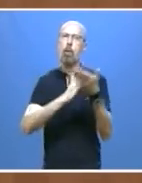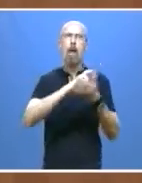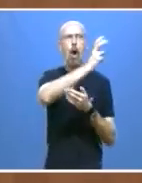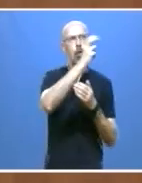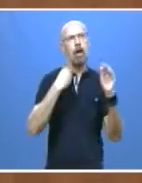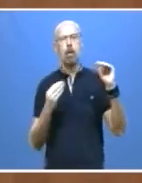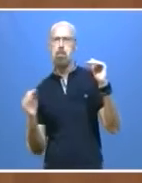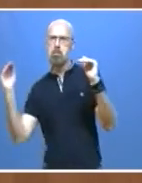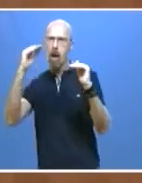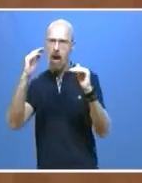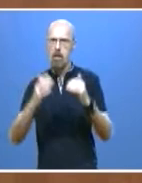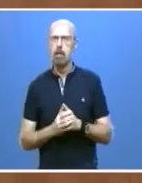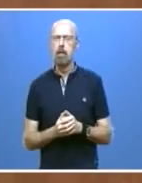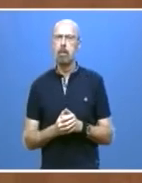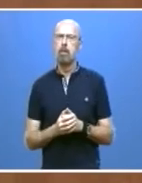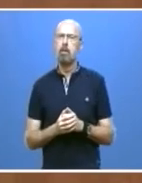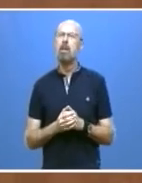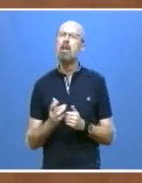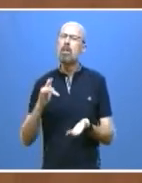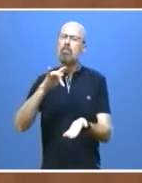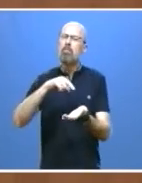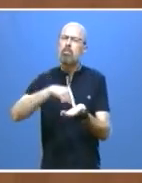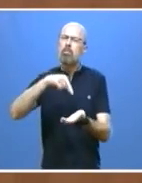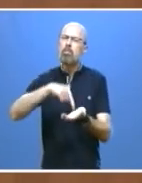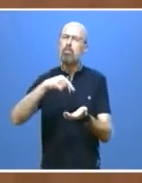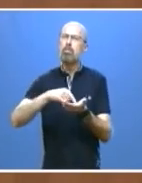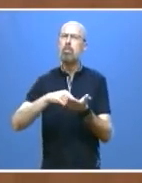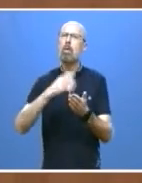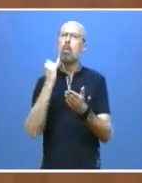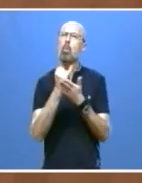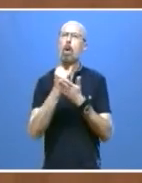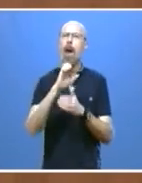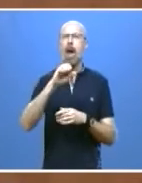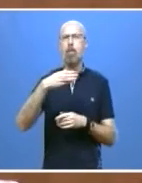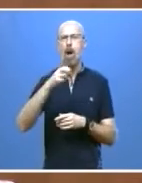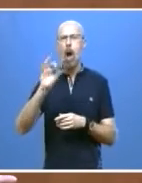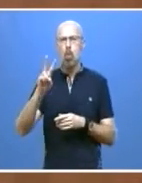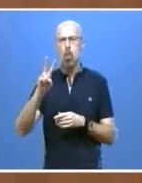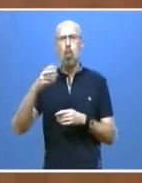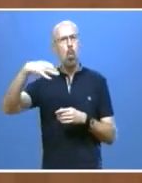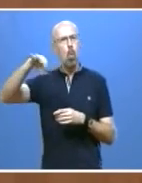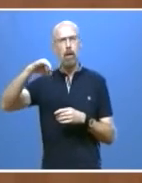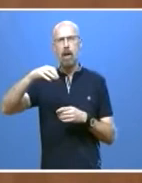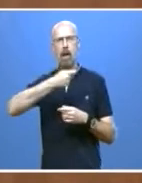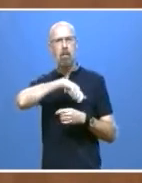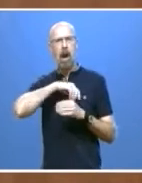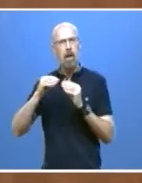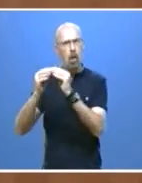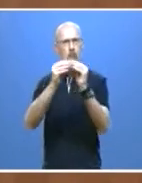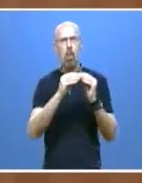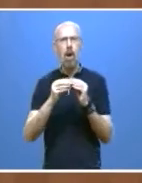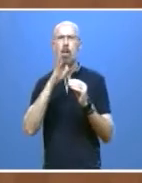exigir una EBAU única para todo el territorio. Un sistema con 17 pruebas diferentes genera